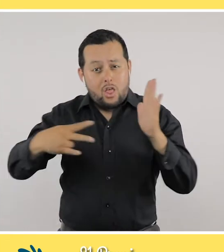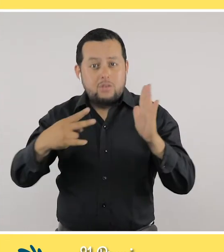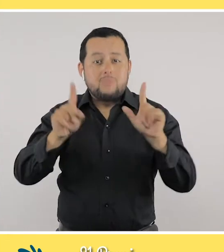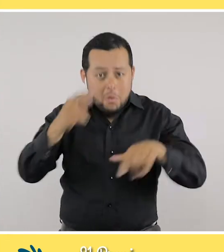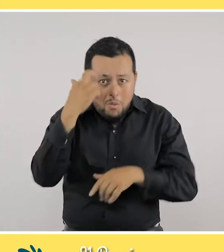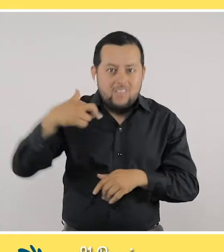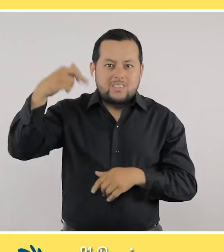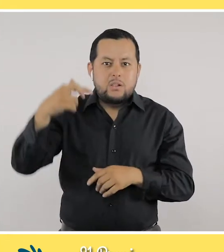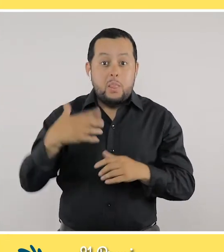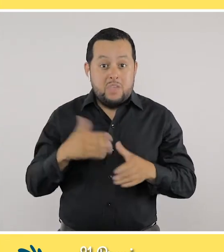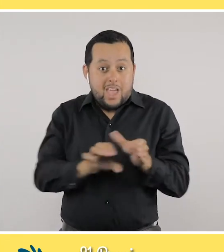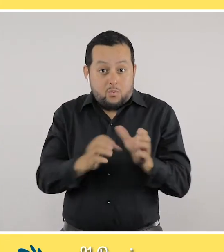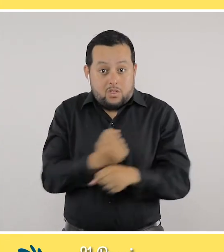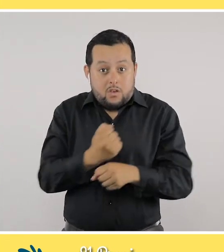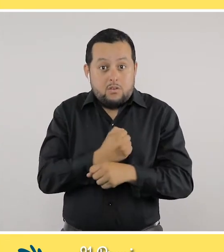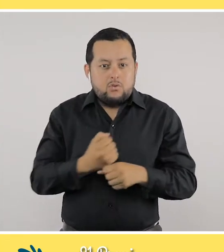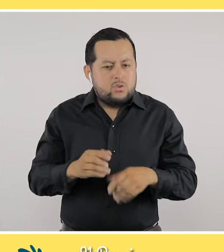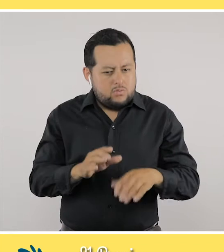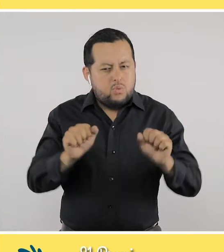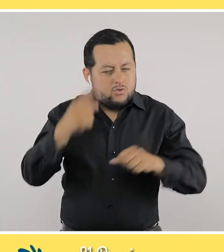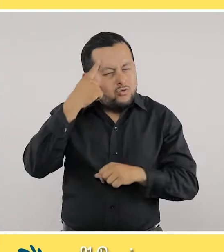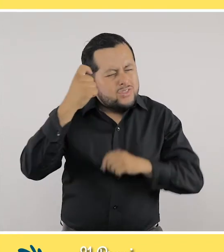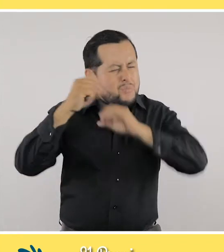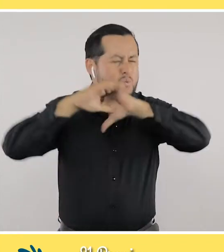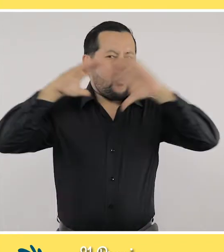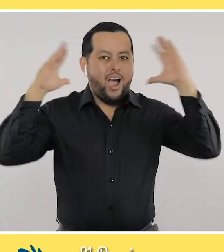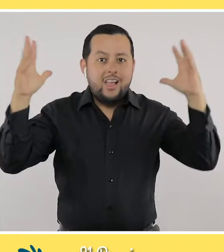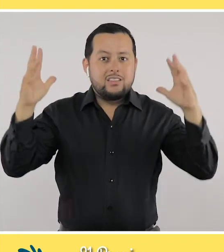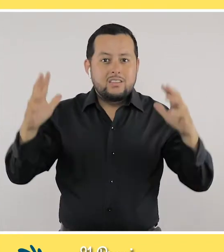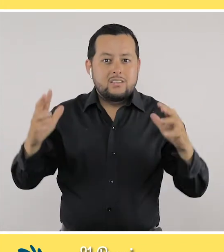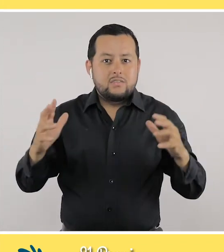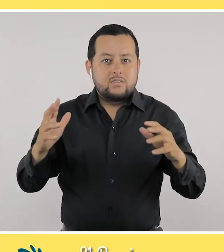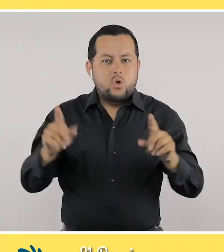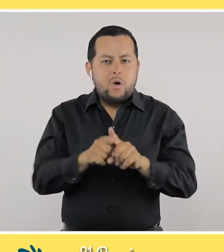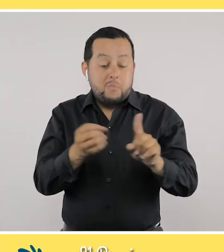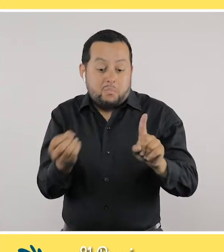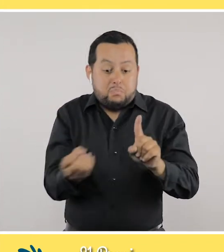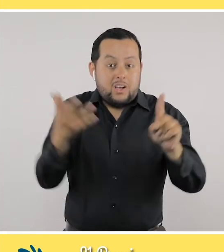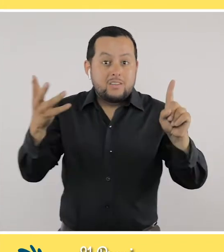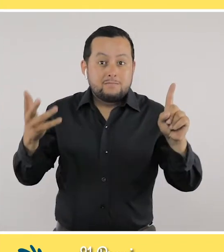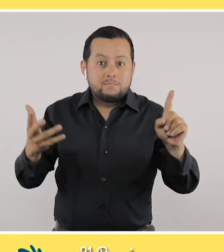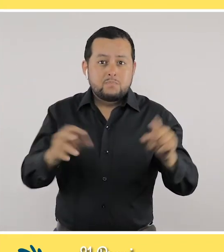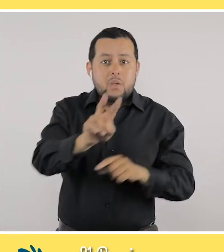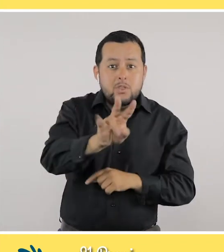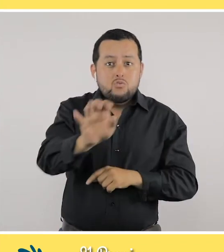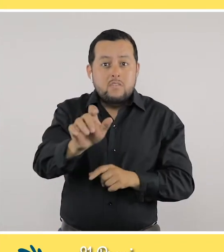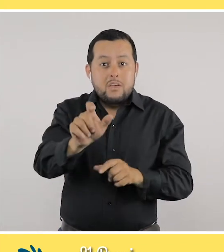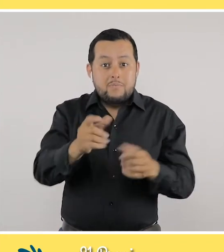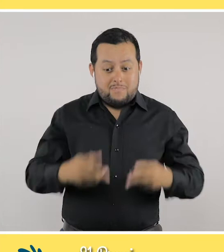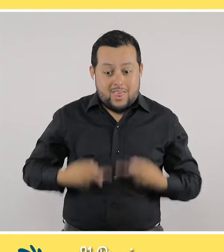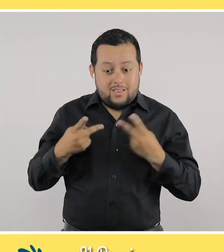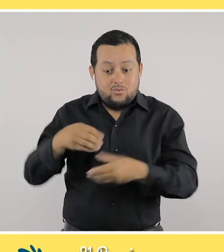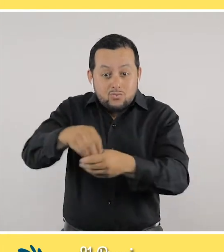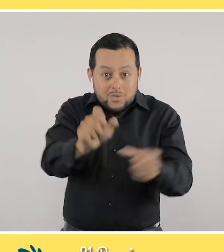sino profesional. Yo les digo a mi equipo de trabajo, soñemos y soñemos en grande, porque estamos impactando no solo 29